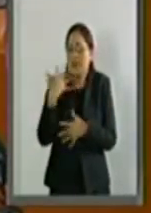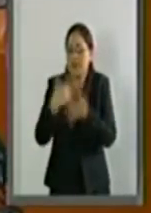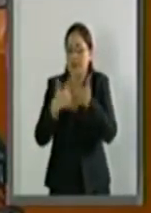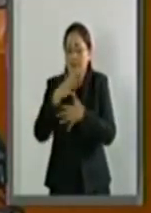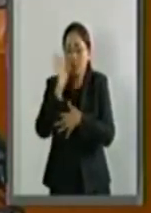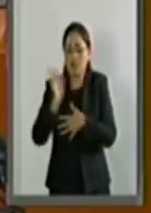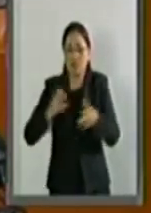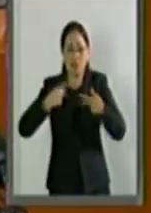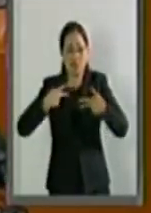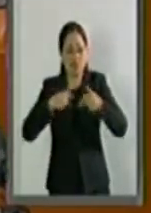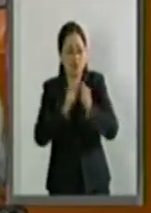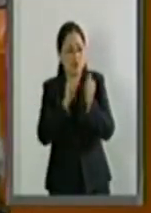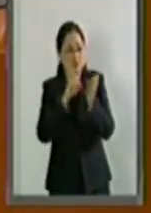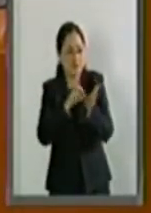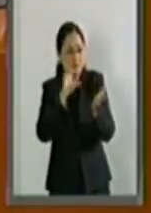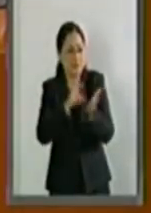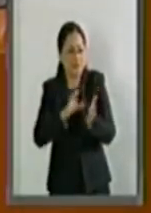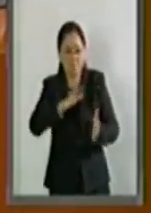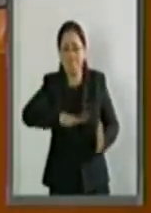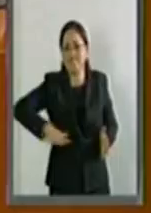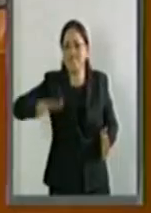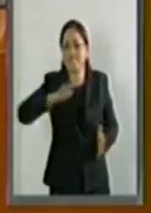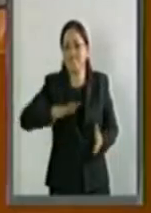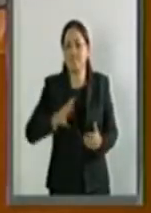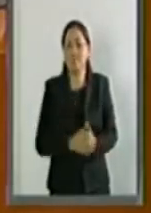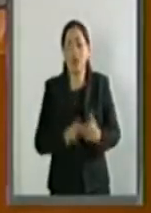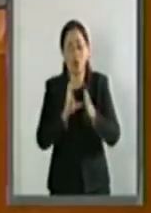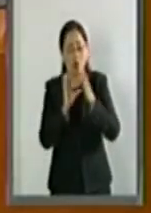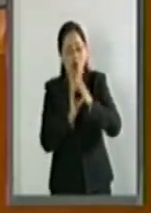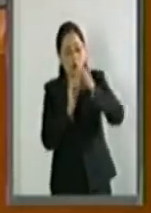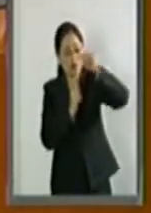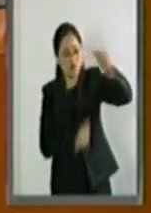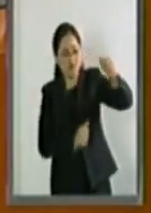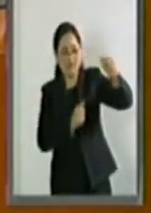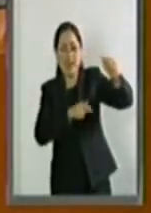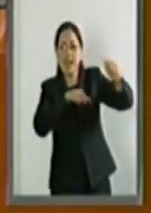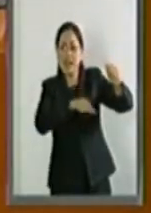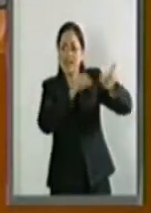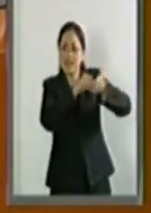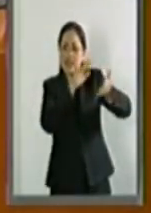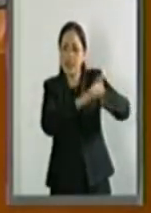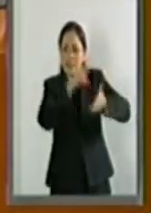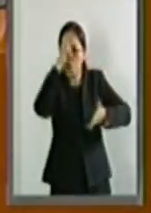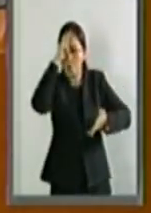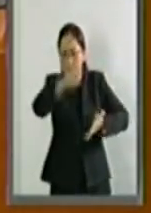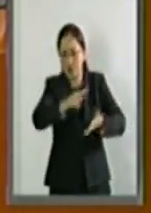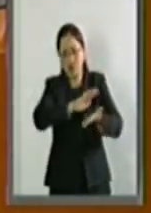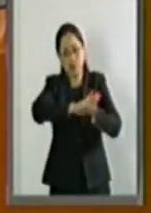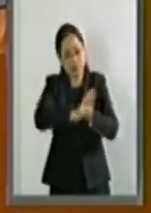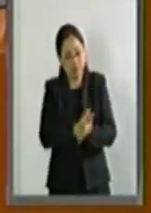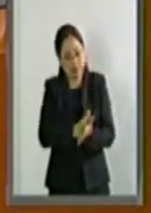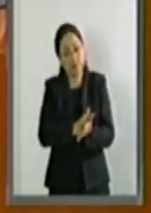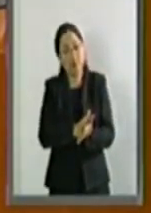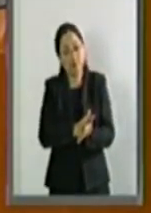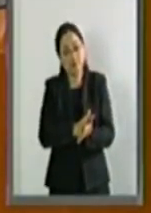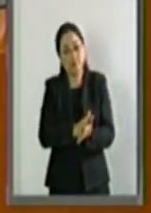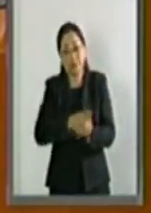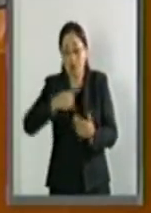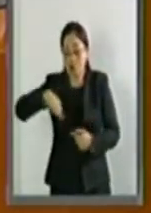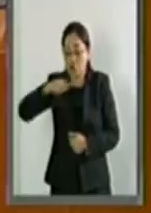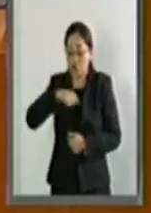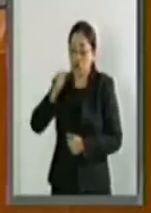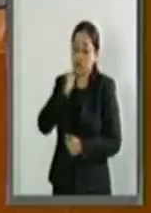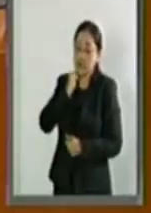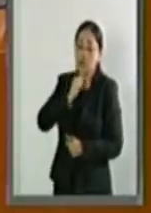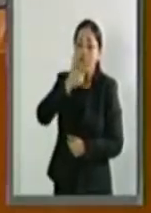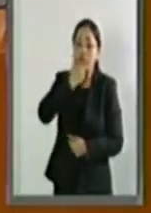con discapacidad. Nuestra Carta Magna prohíbe todo tipo de discriminación y nosotros como legisladores y